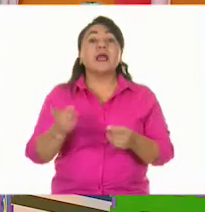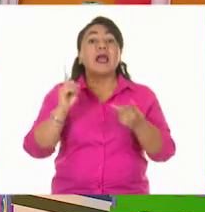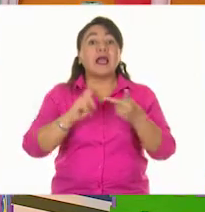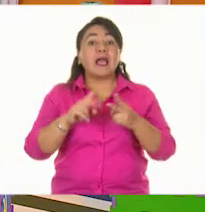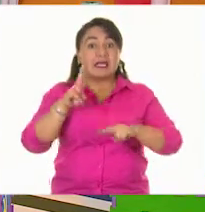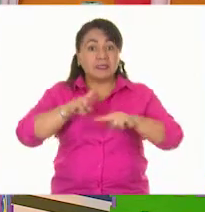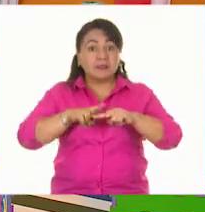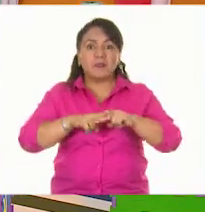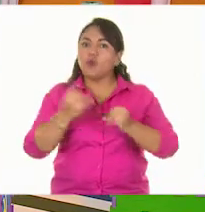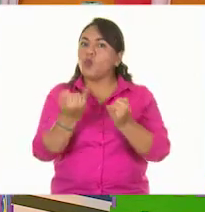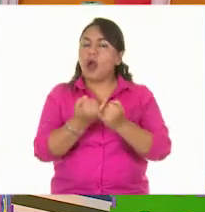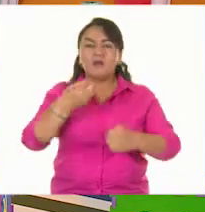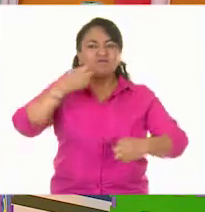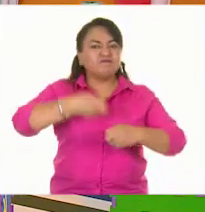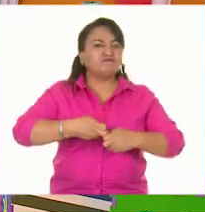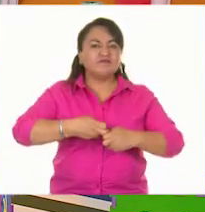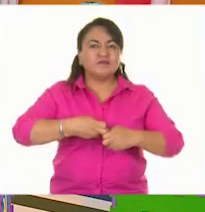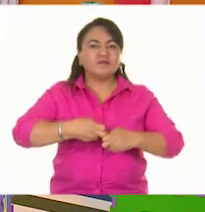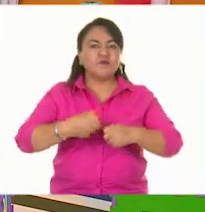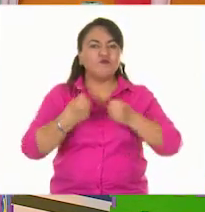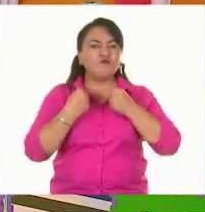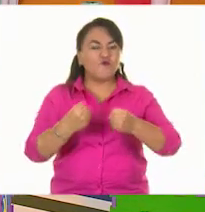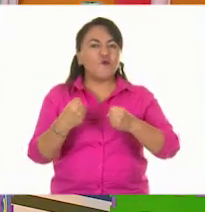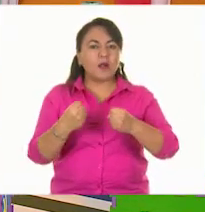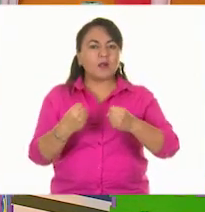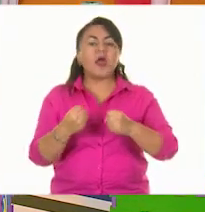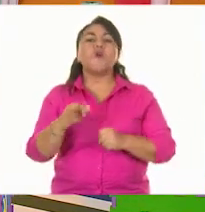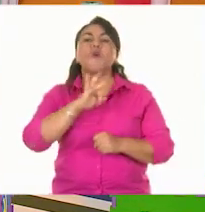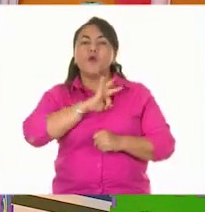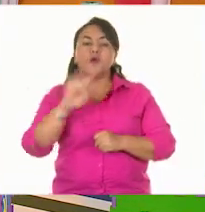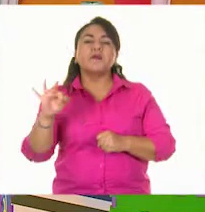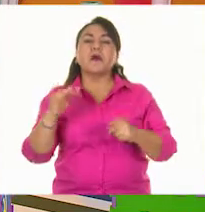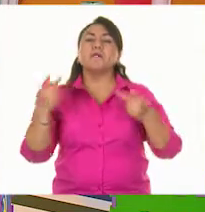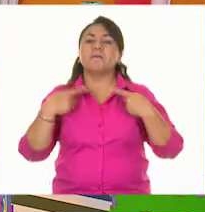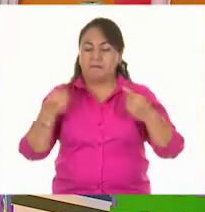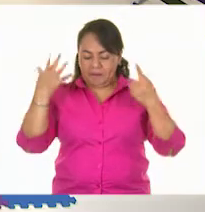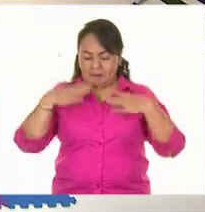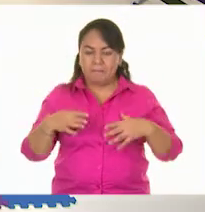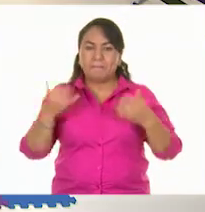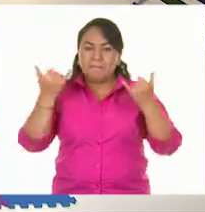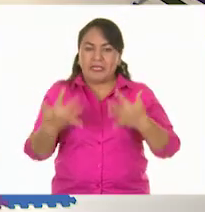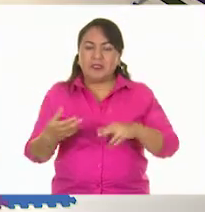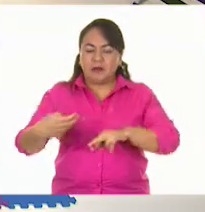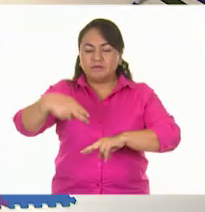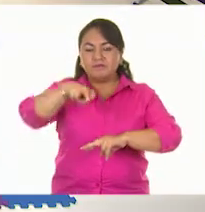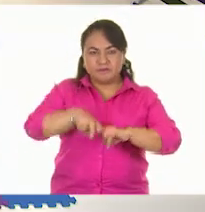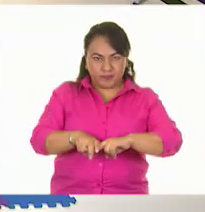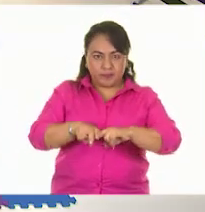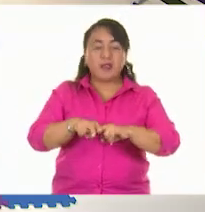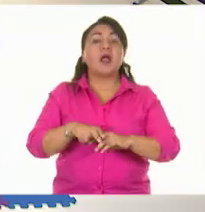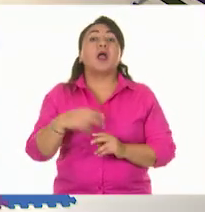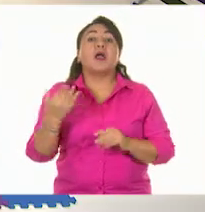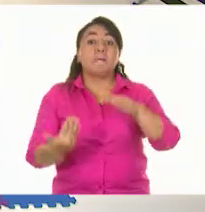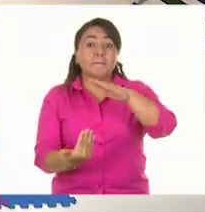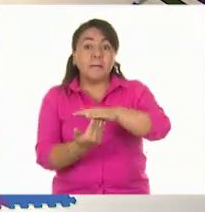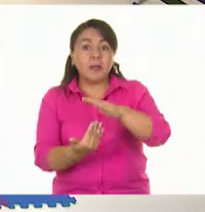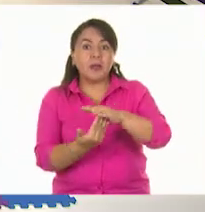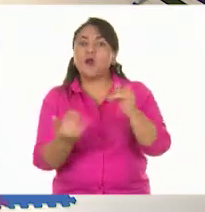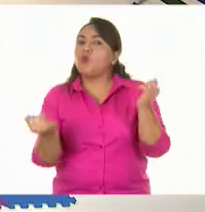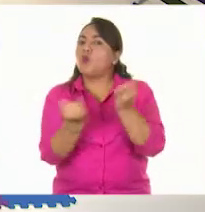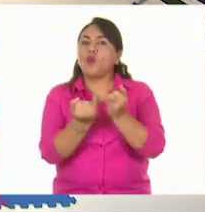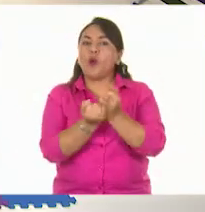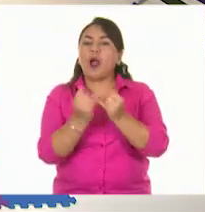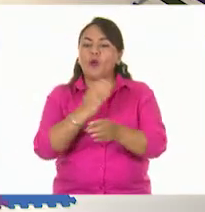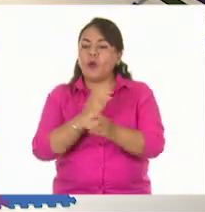una rigidez lo suficientemente fuerte para soportar nuestro peso y la mesa de igual manera para poder colocar